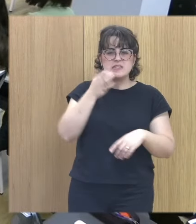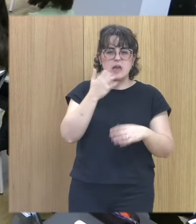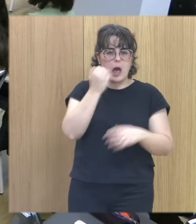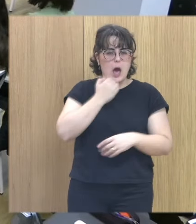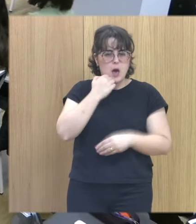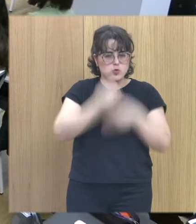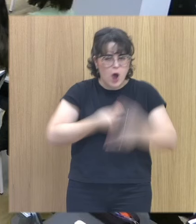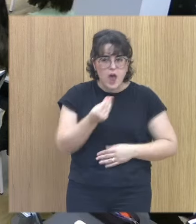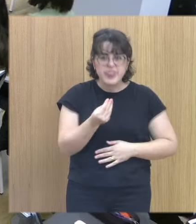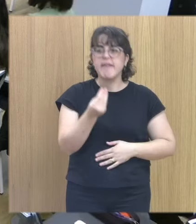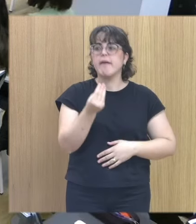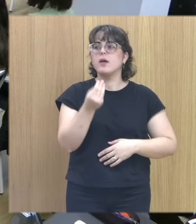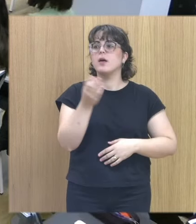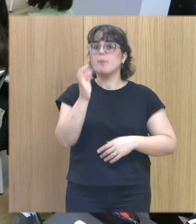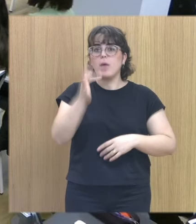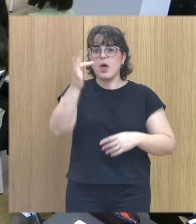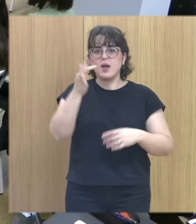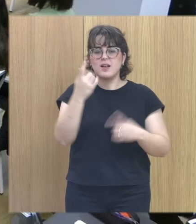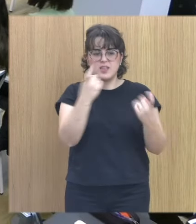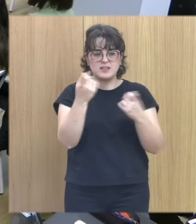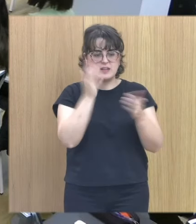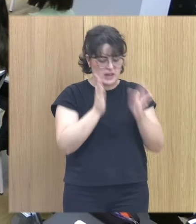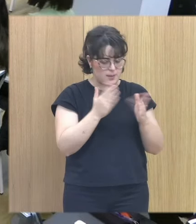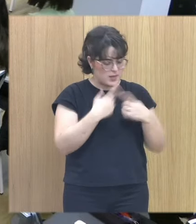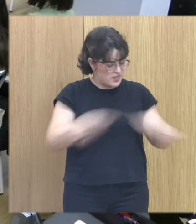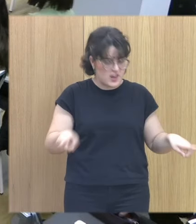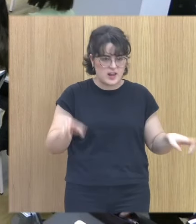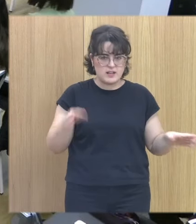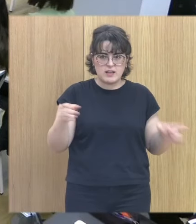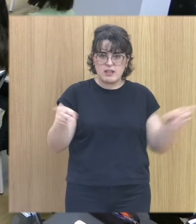y si en tal caso es necesaria una terapia diferencial?